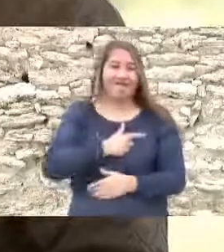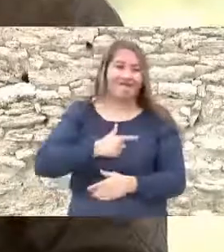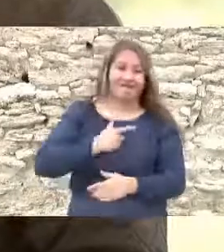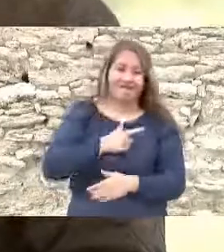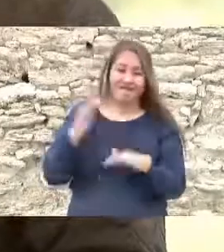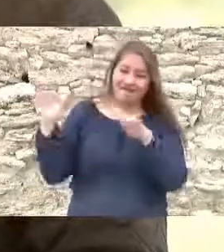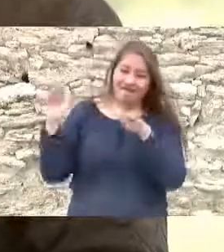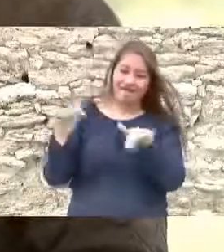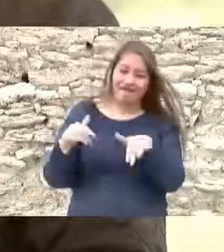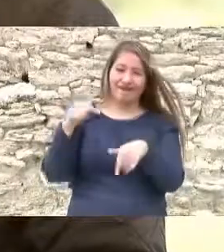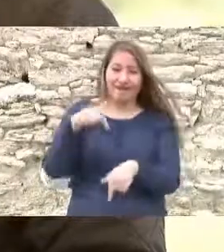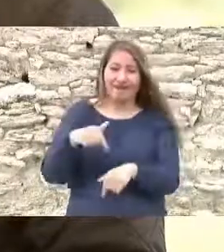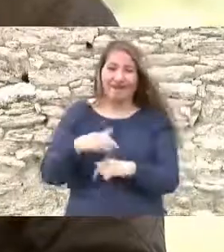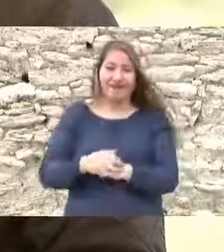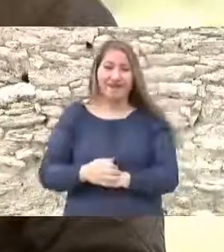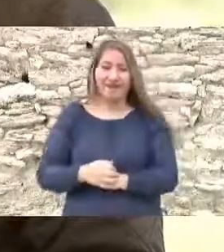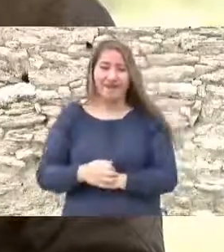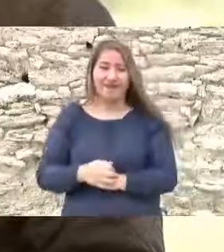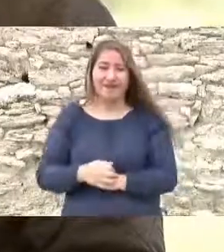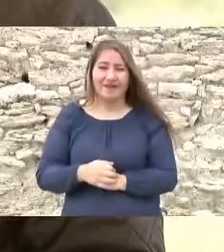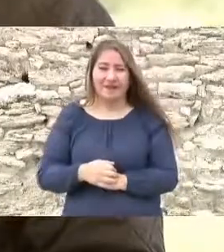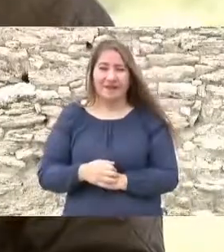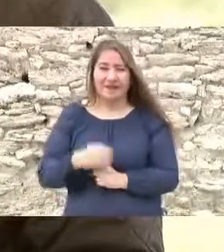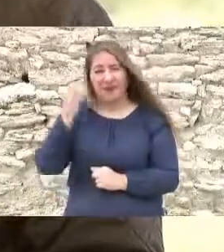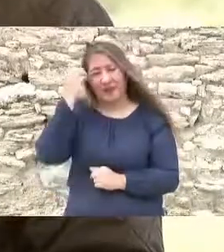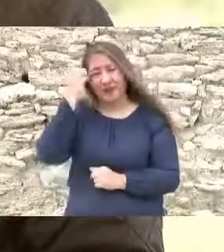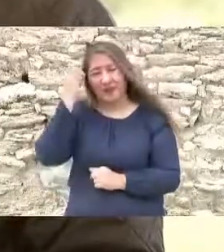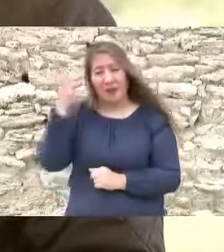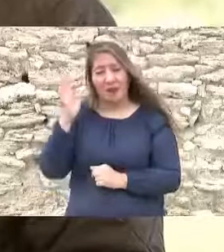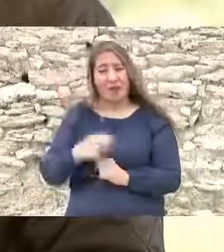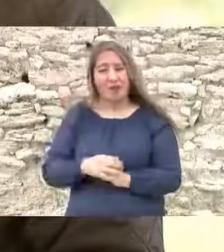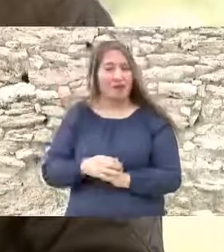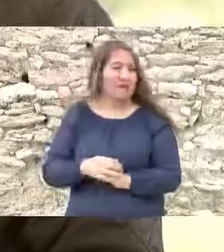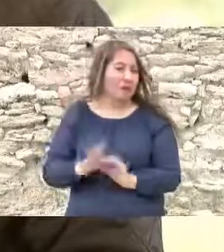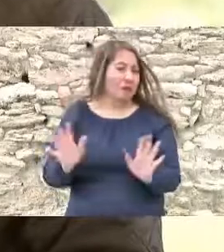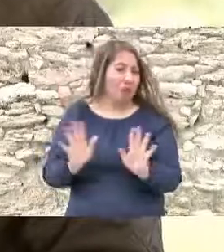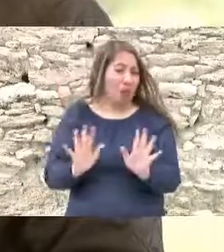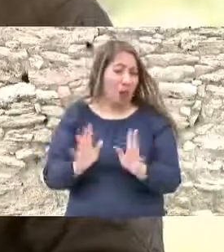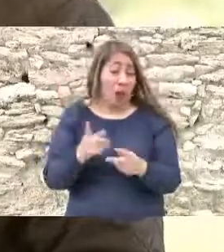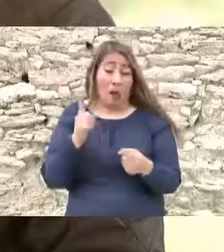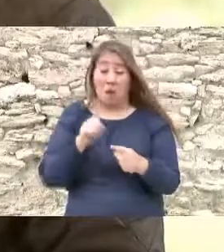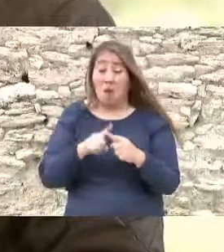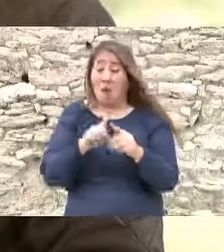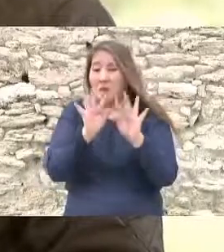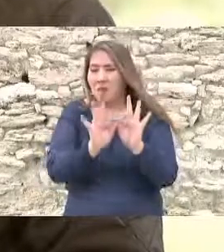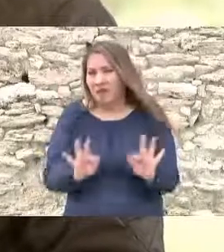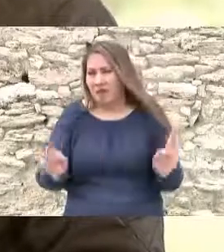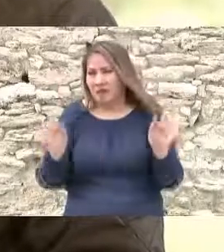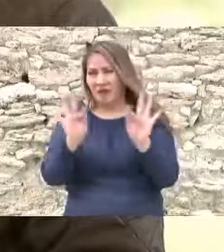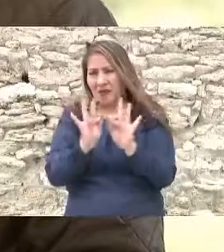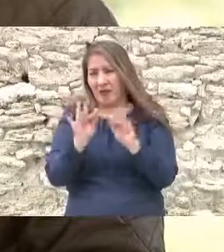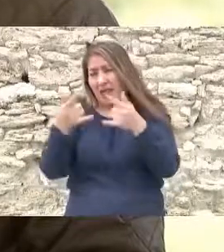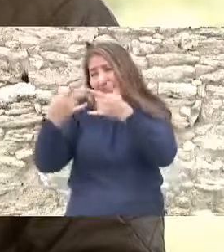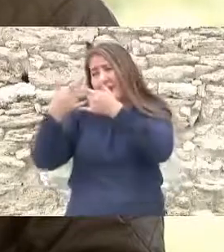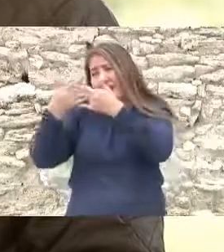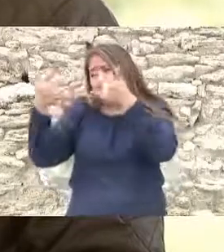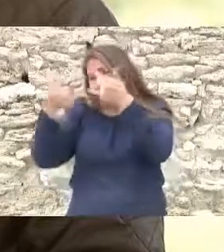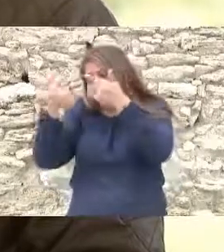gusto estar aquí no olvidar a quienes han luchado